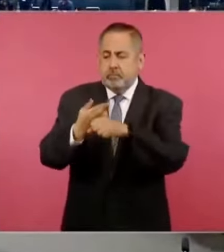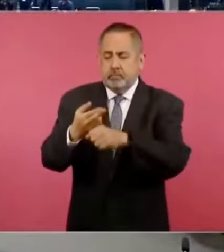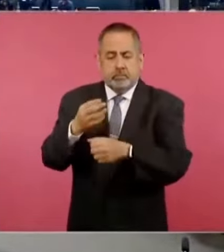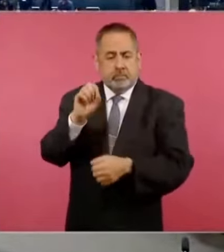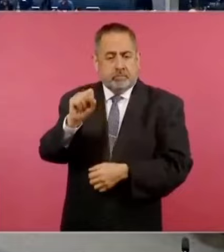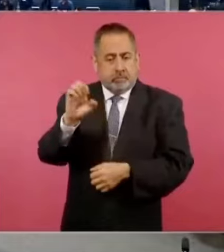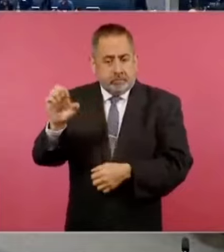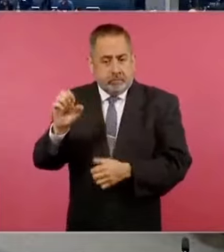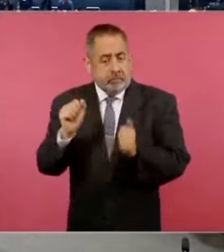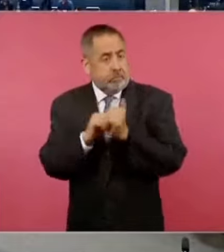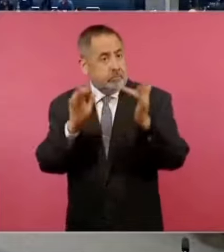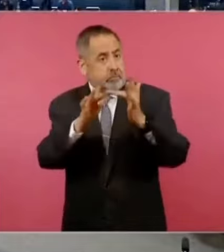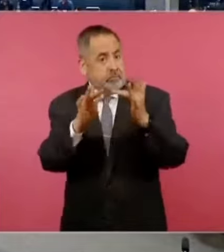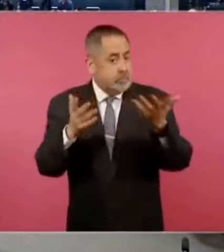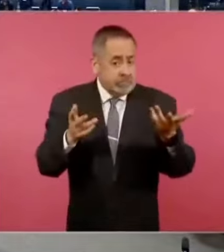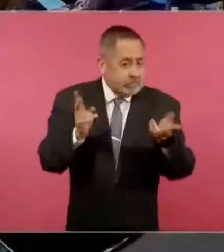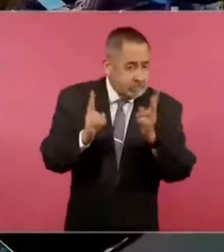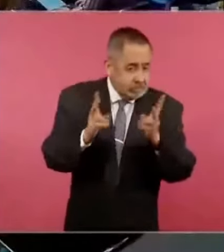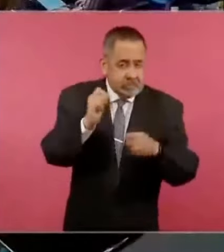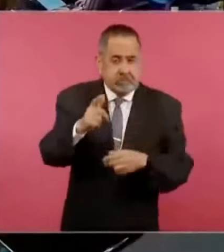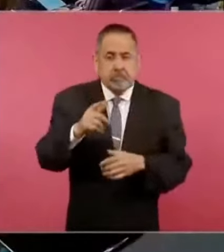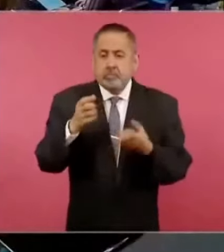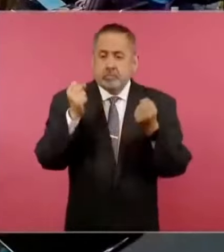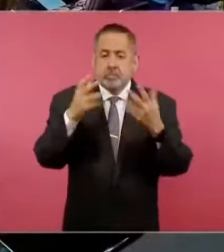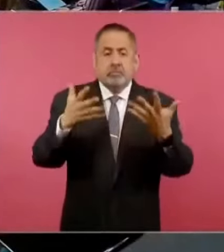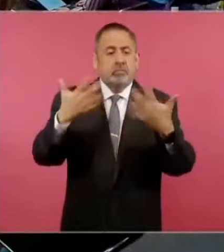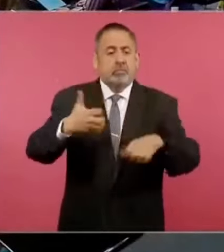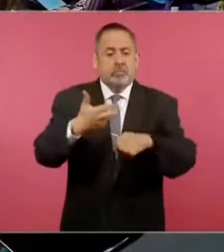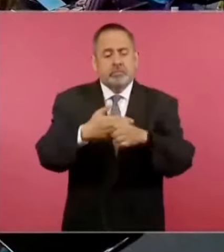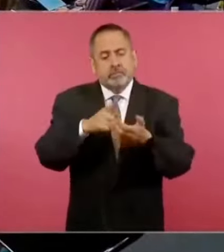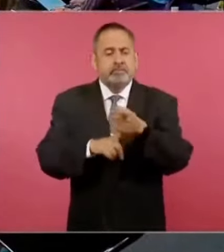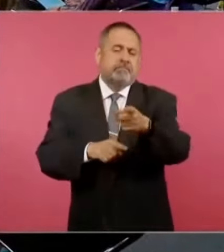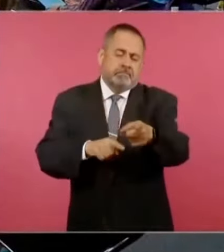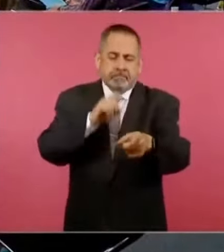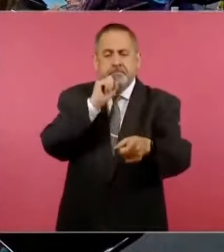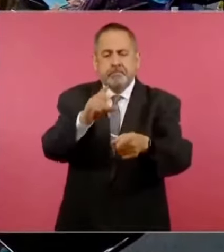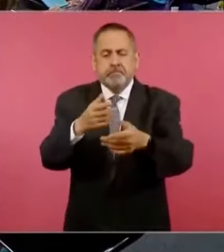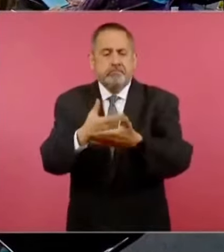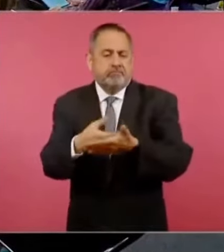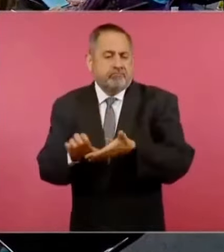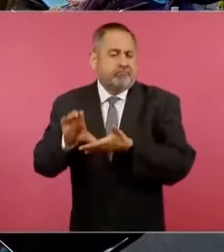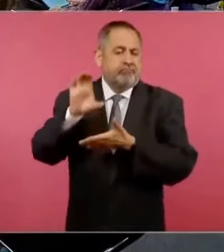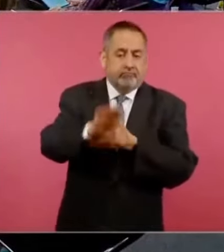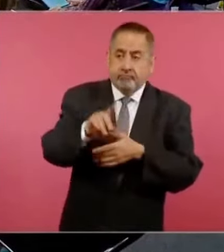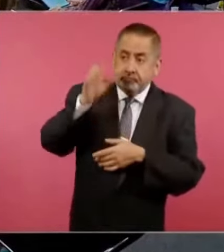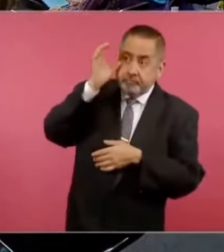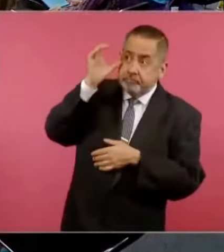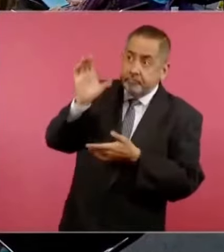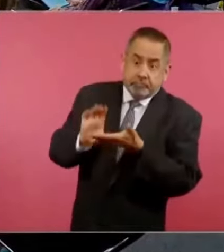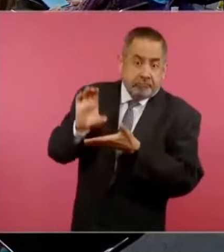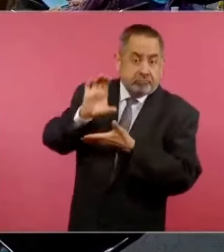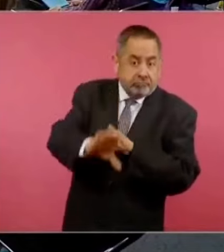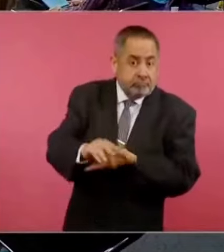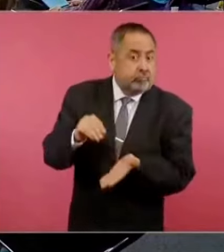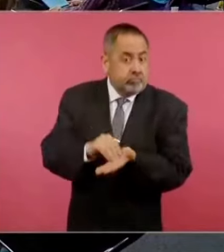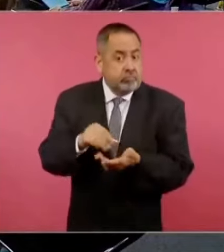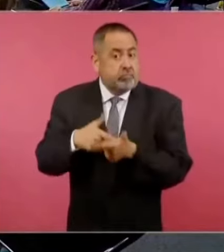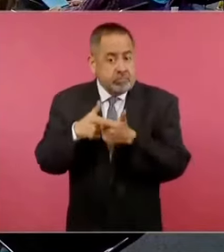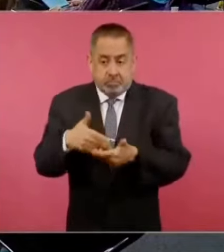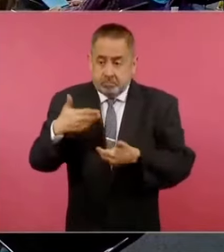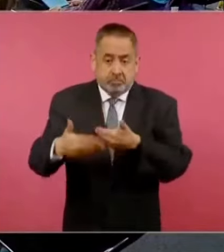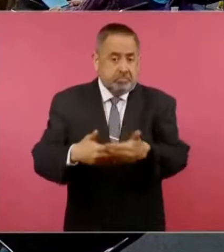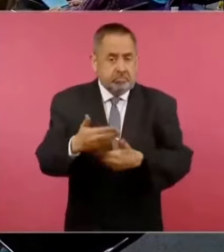respecto al tema, puesto que además hay muchas empresas? Bueno, también la inversión de las empresas chinas en México si continuará y